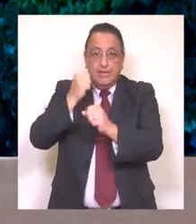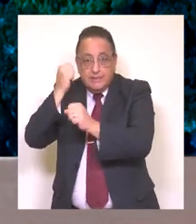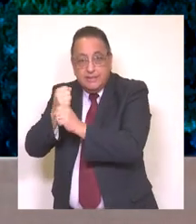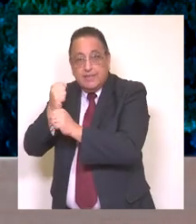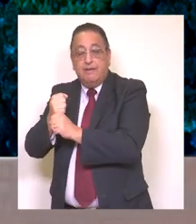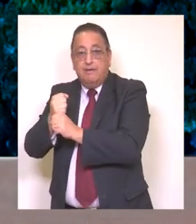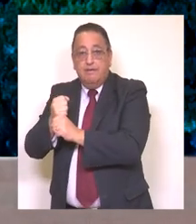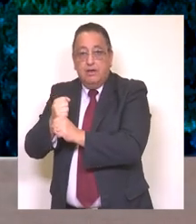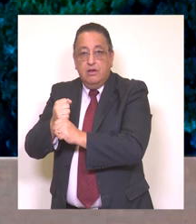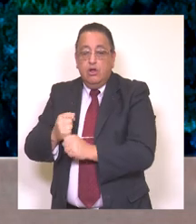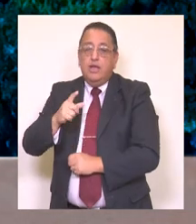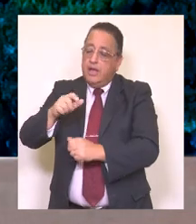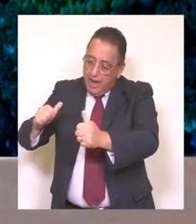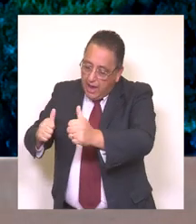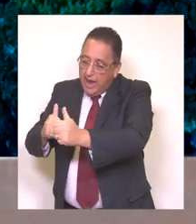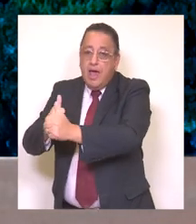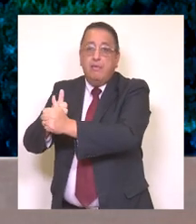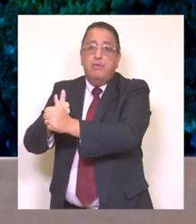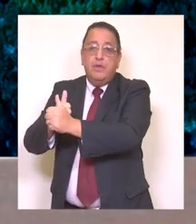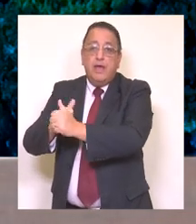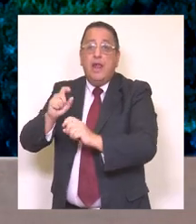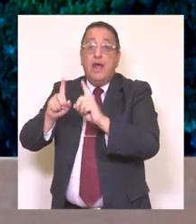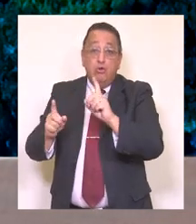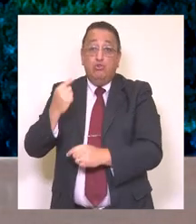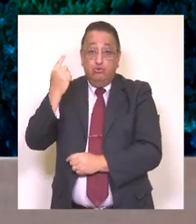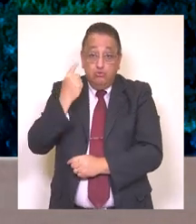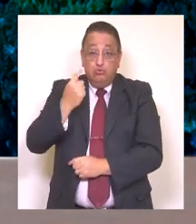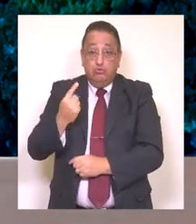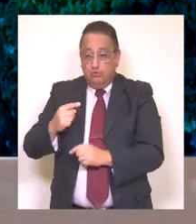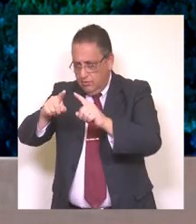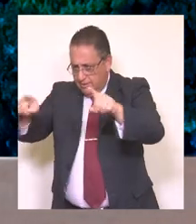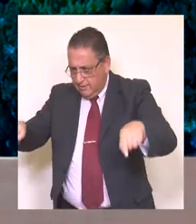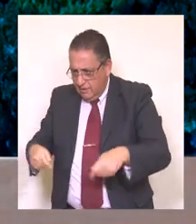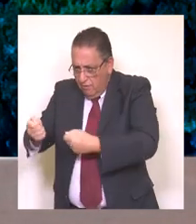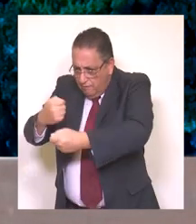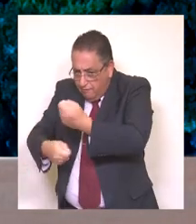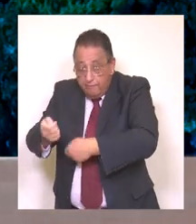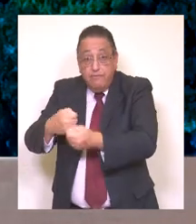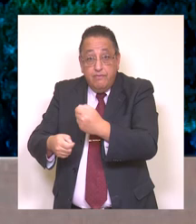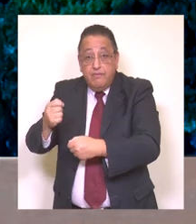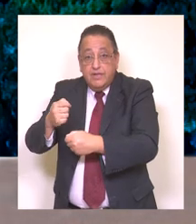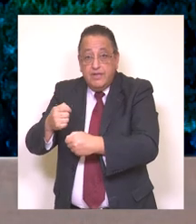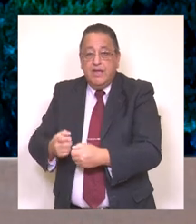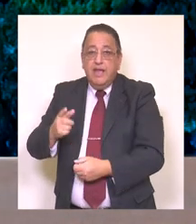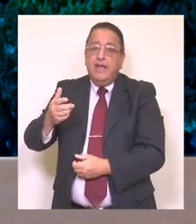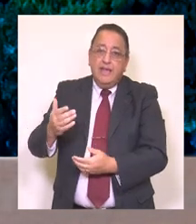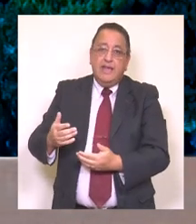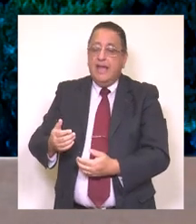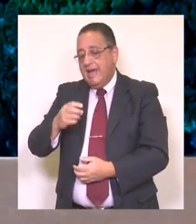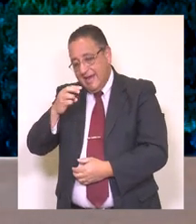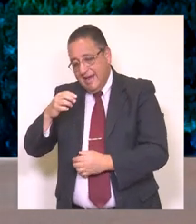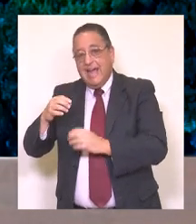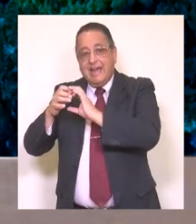trabajo en el mercado laboral, como también a apoyar a aquellas personas que son independientes, que tienen un negocio, un